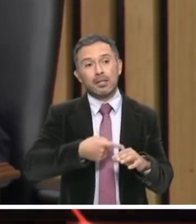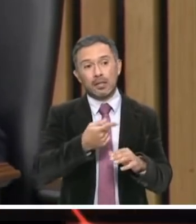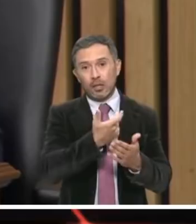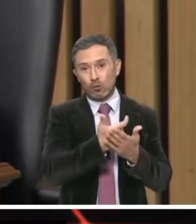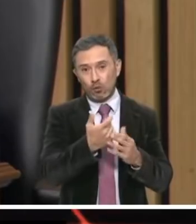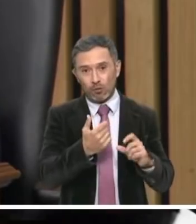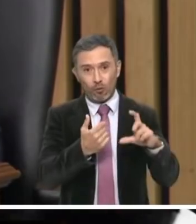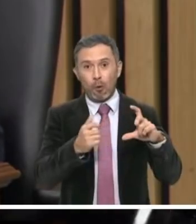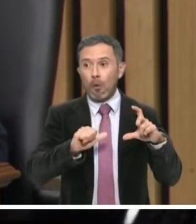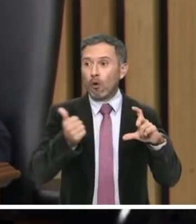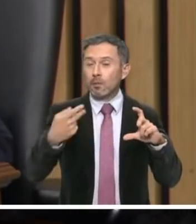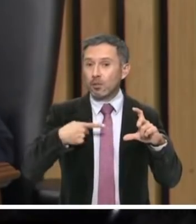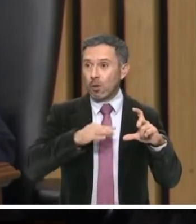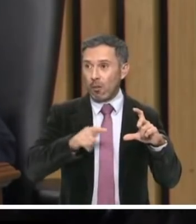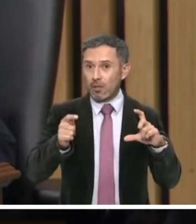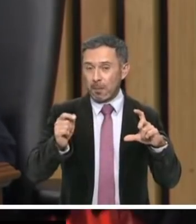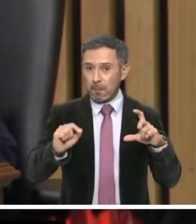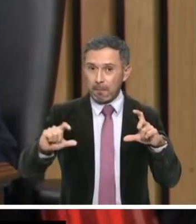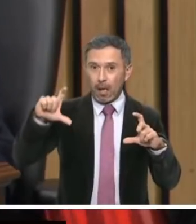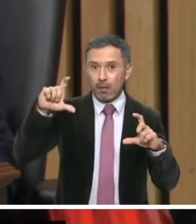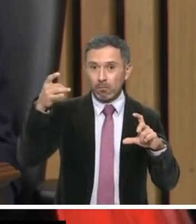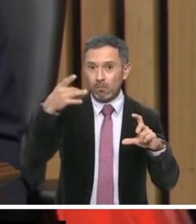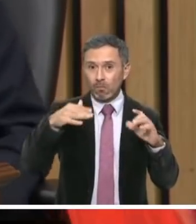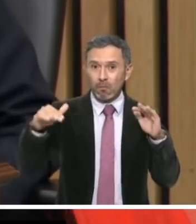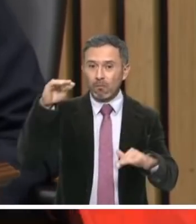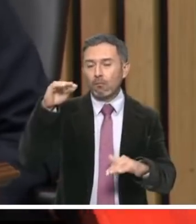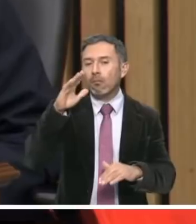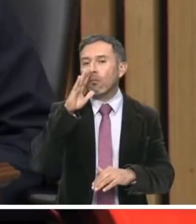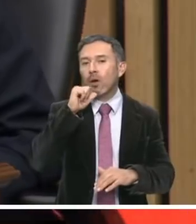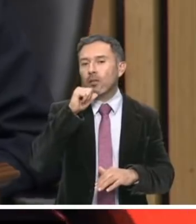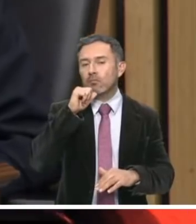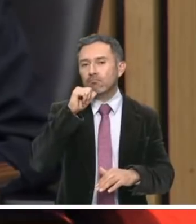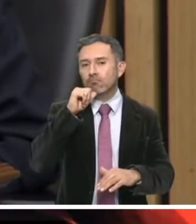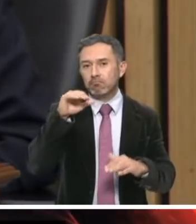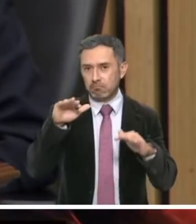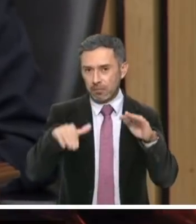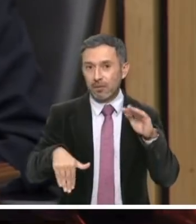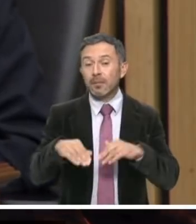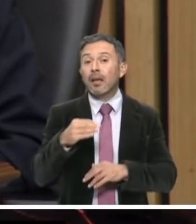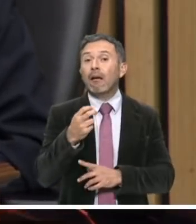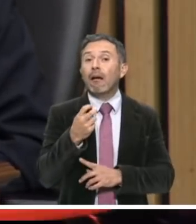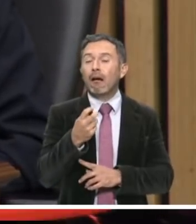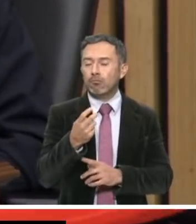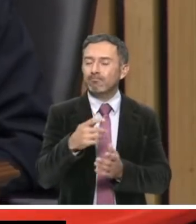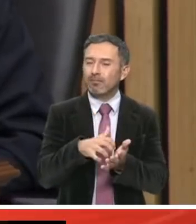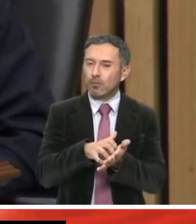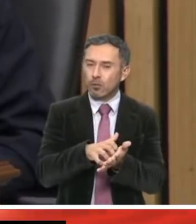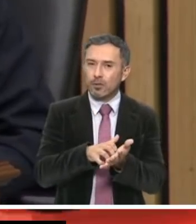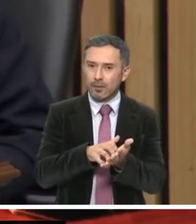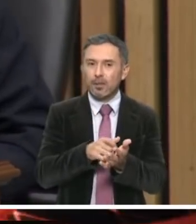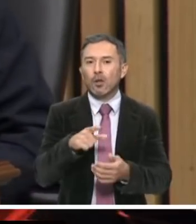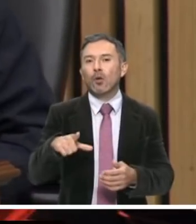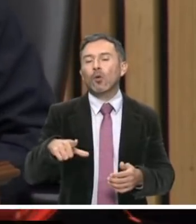al del presidente de la República. Esa austeridad es lo que necesita la